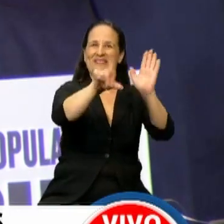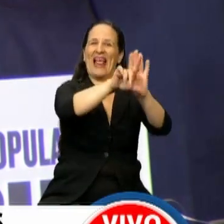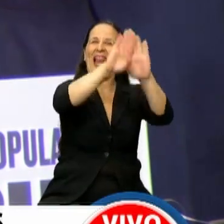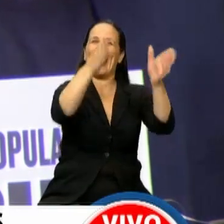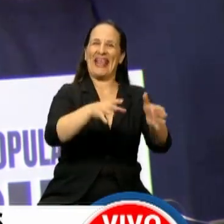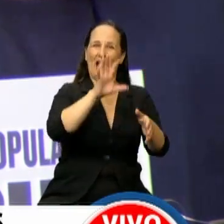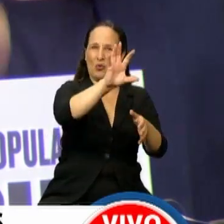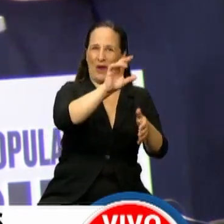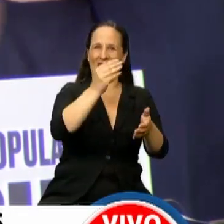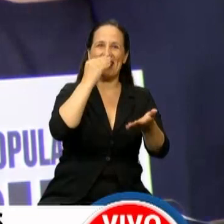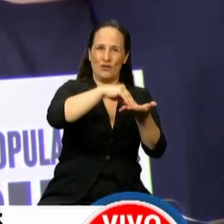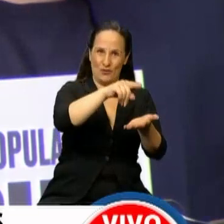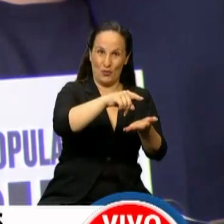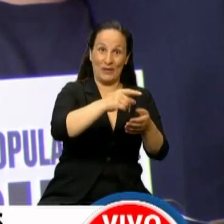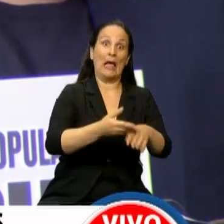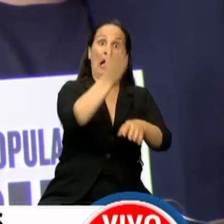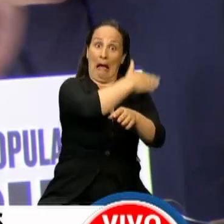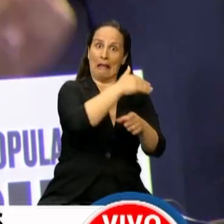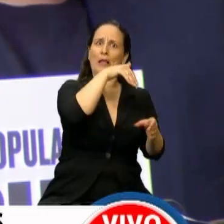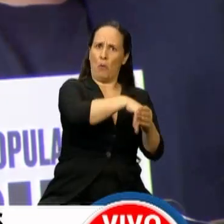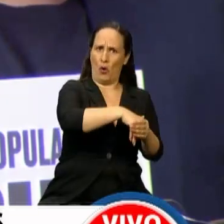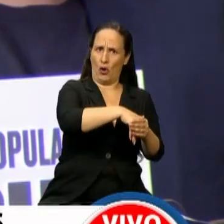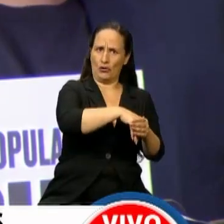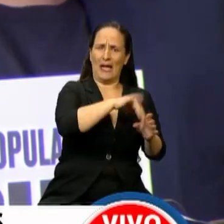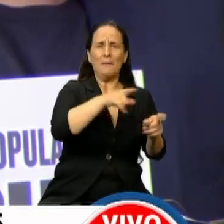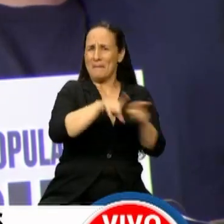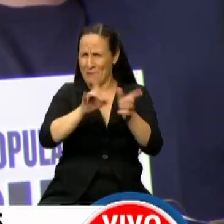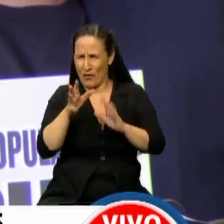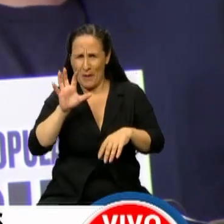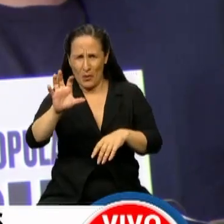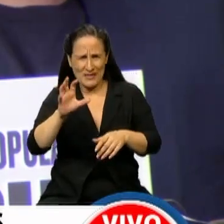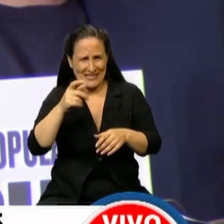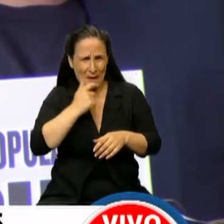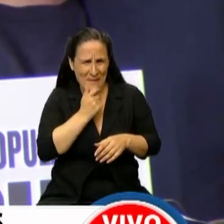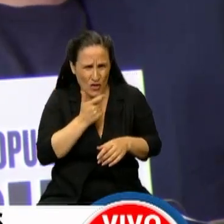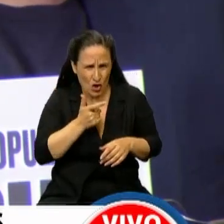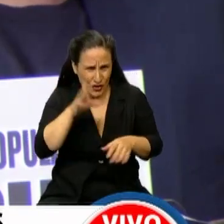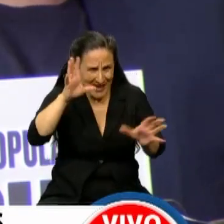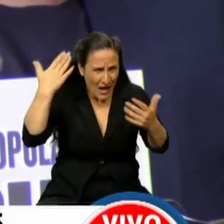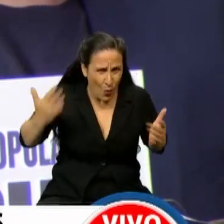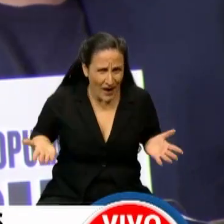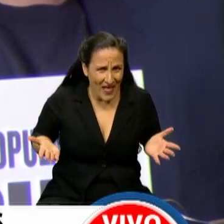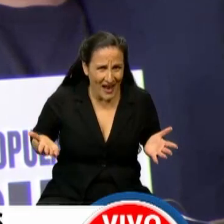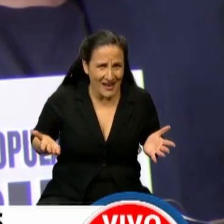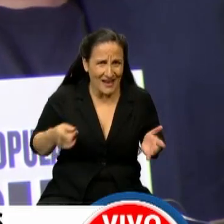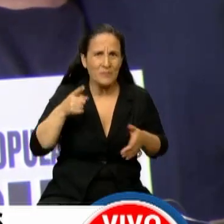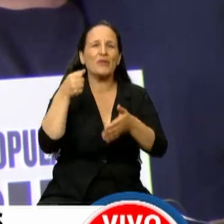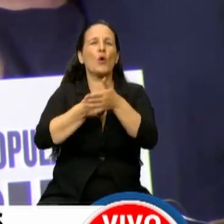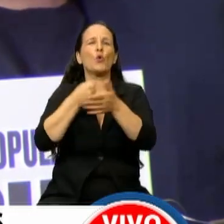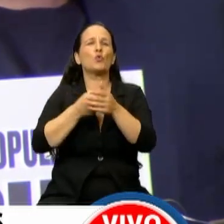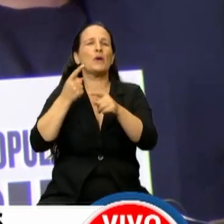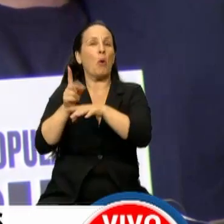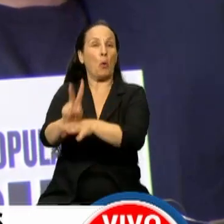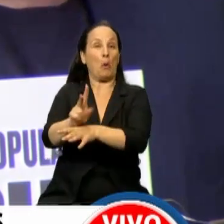legislatura que votó, al igual que en Mendoza, ¿se acuerdan la lucha en defensa del